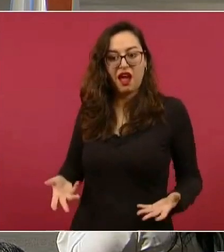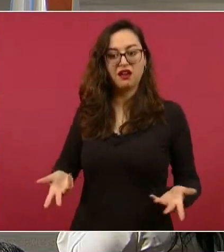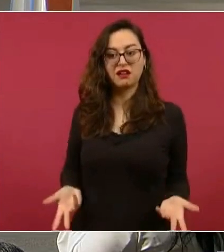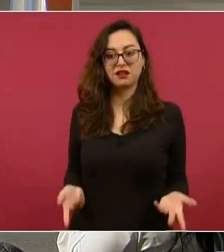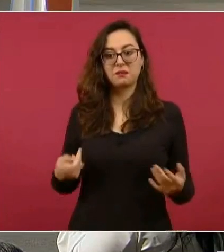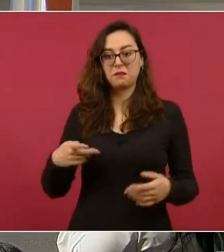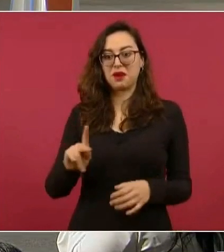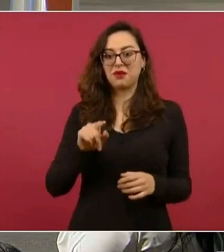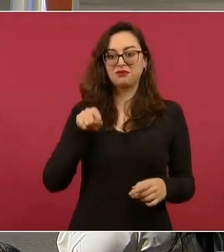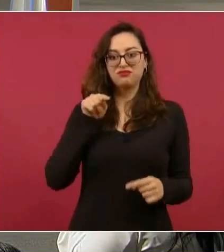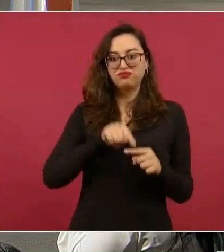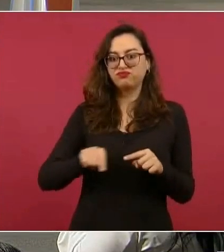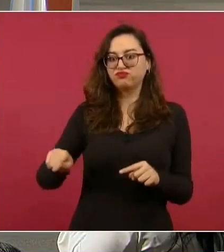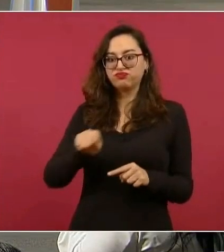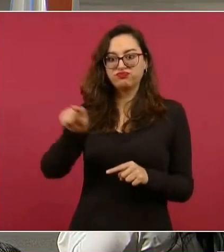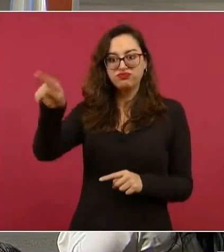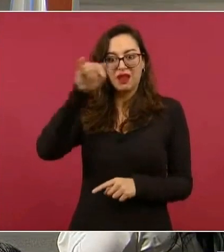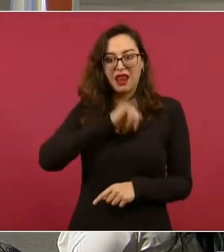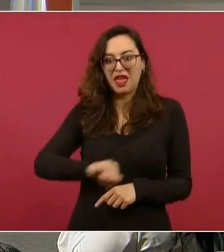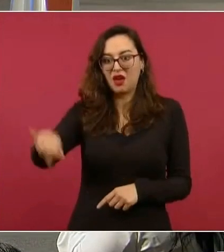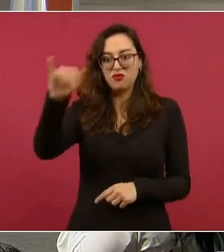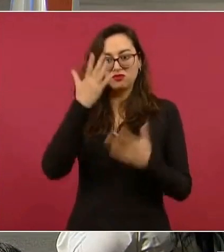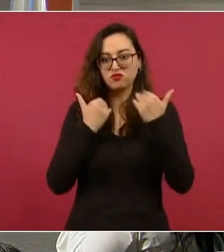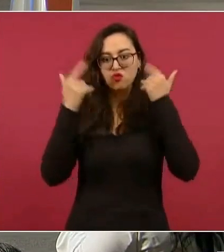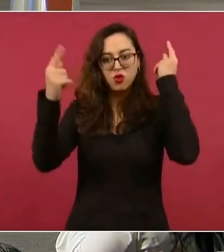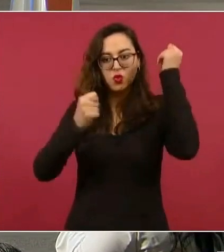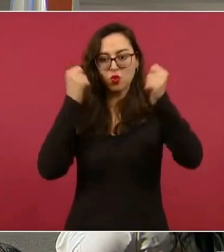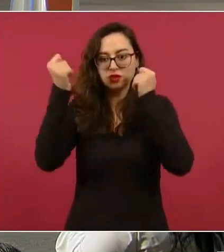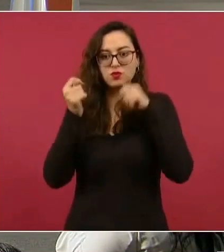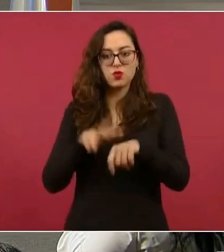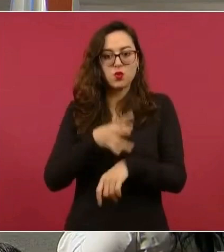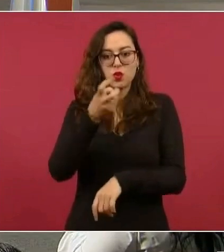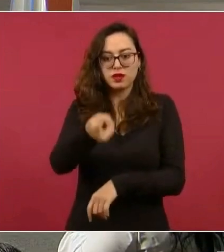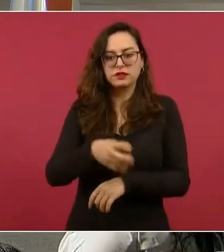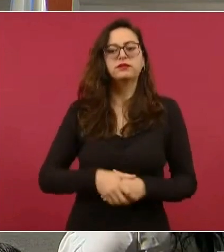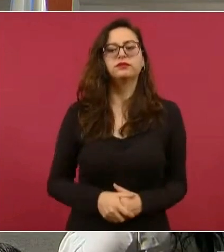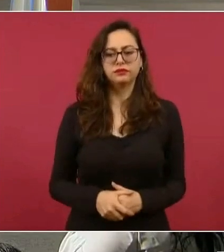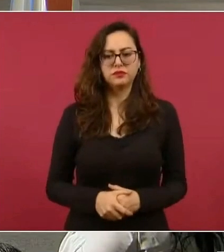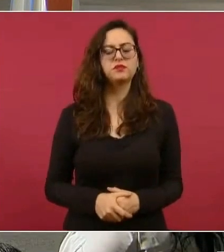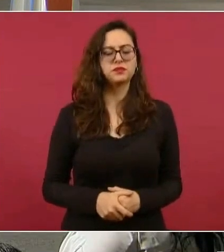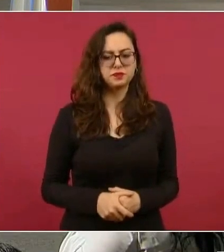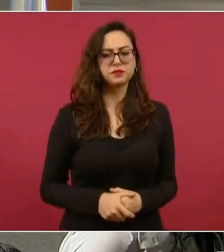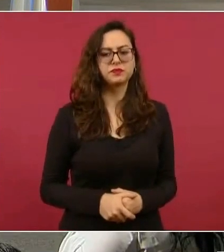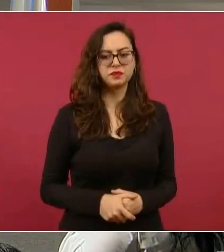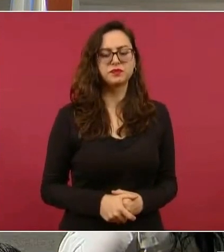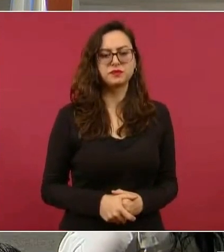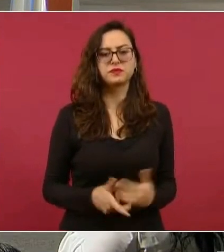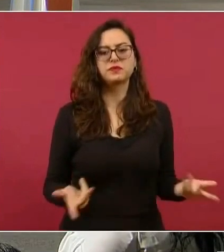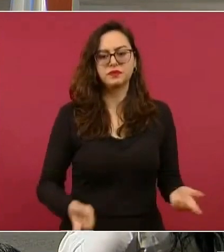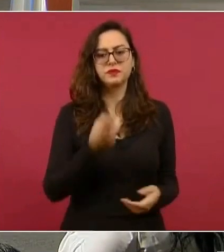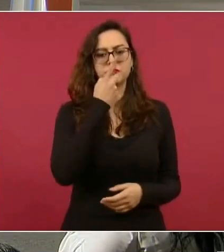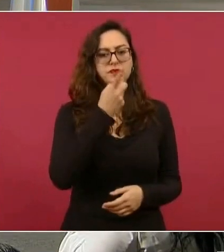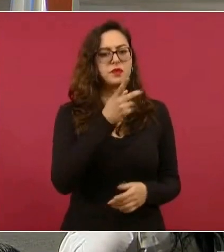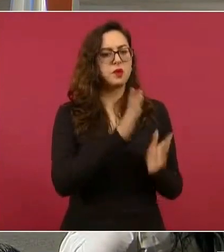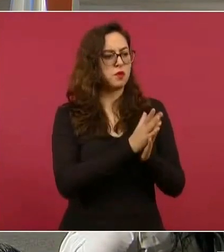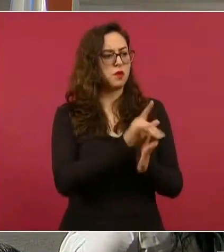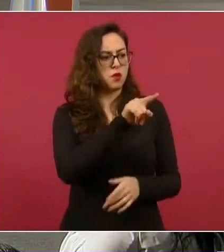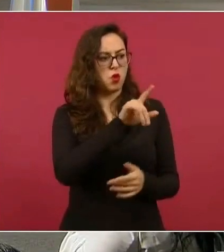puede llegar ahí turismo por esos lugares. Sí, estamos trabajando, a ver si te dice lo de Morelos.